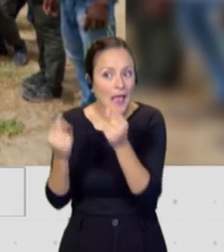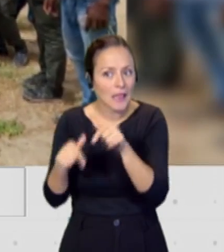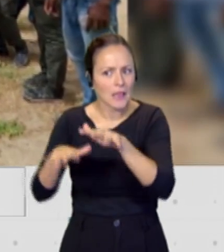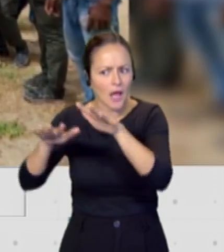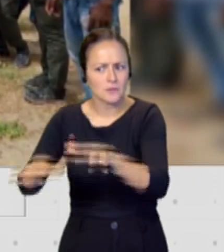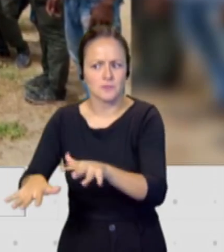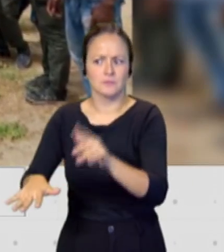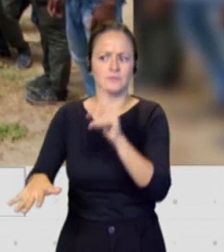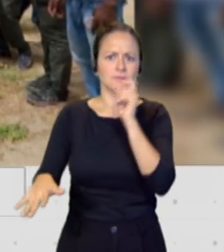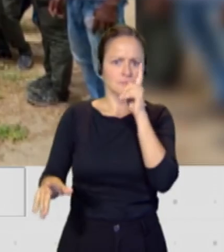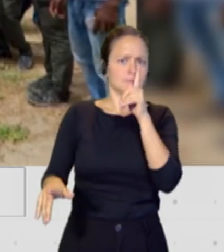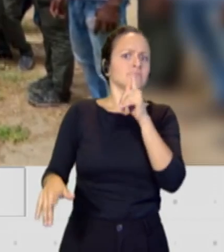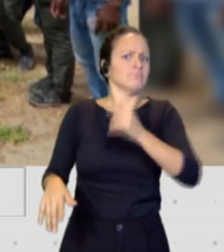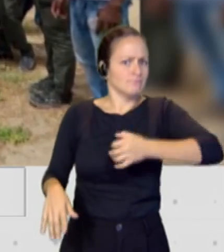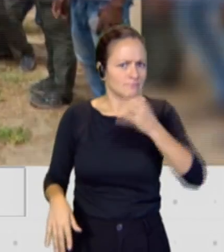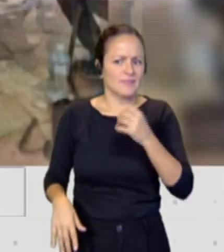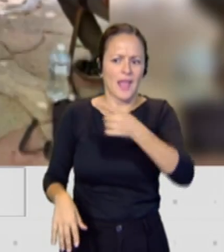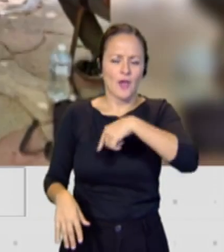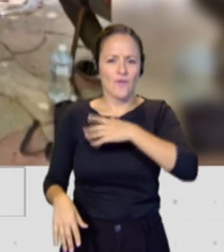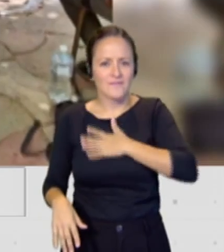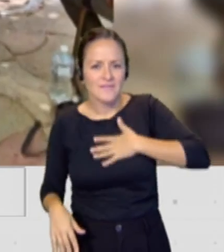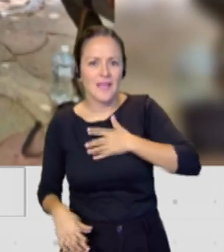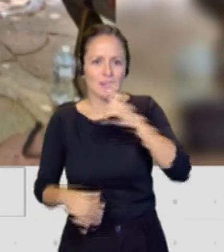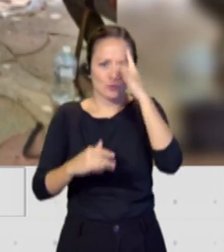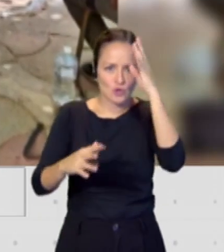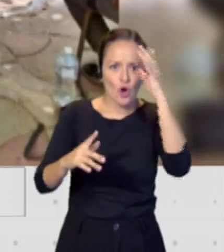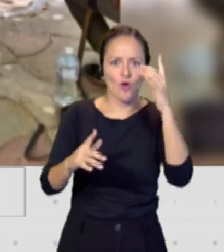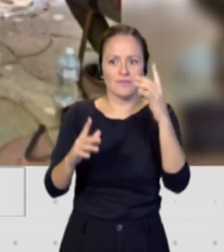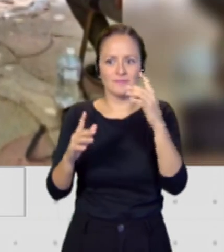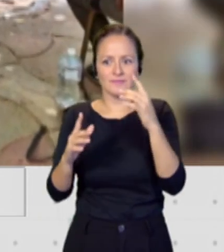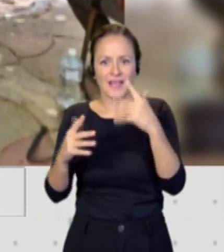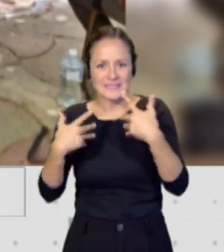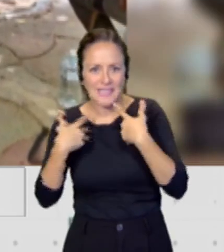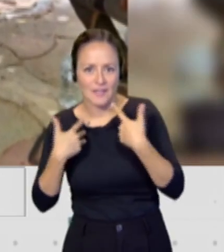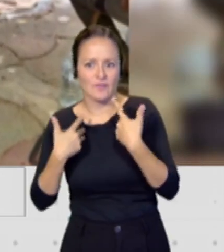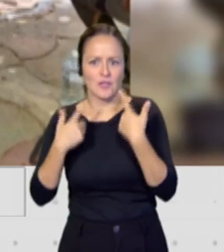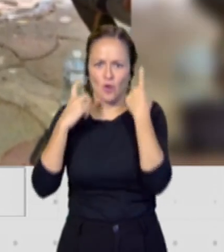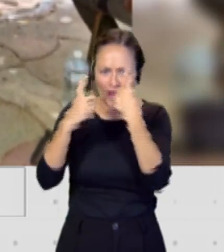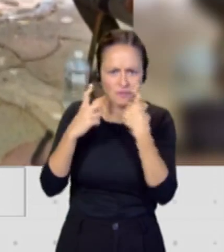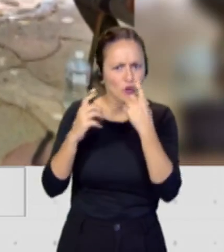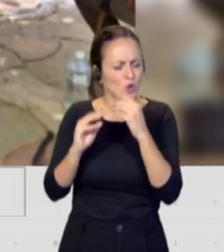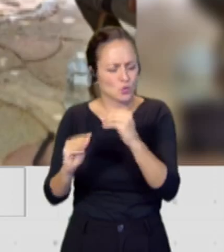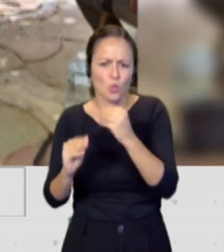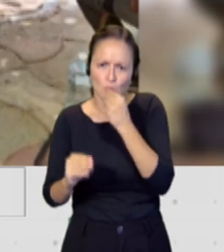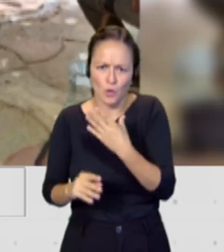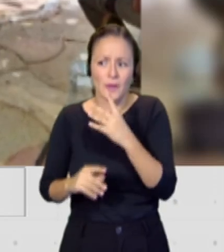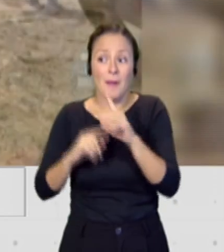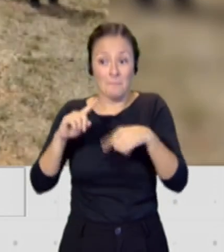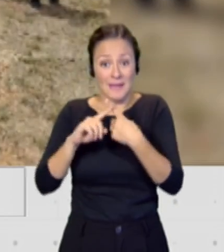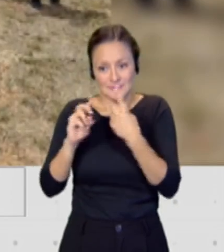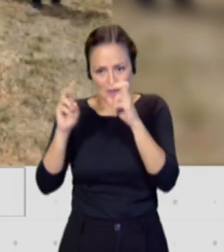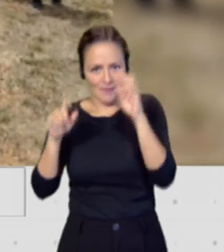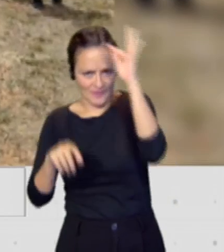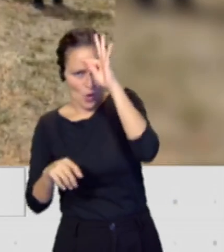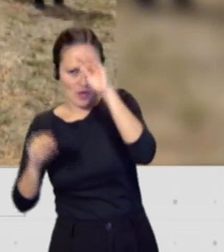había un encanto, una ilusión, un espíritu de sacrificio, un esfuerzo. Y aparte de la formación teórica, estuvimos visitando empresas agrícolas